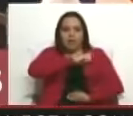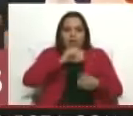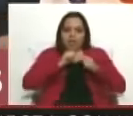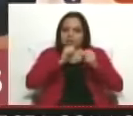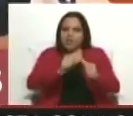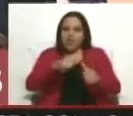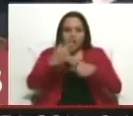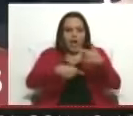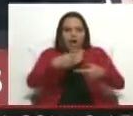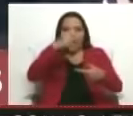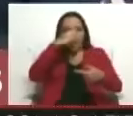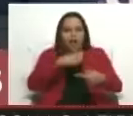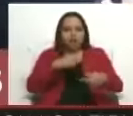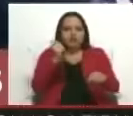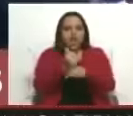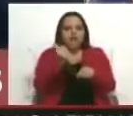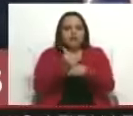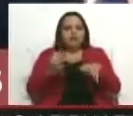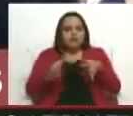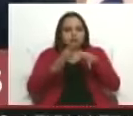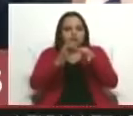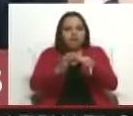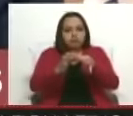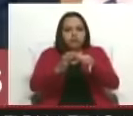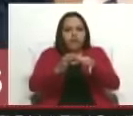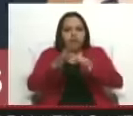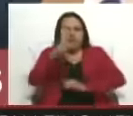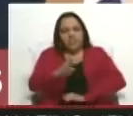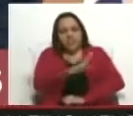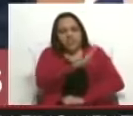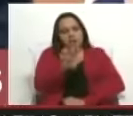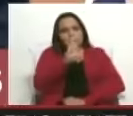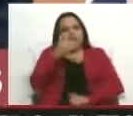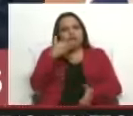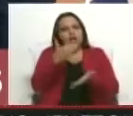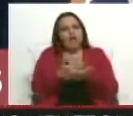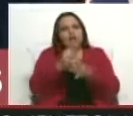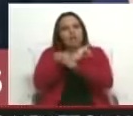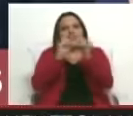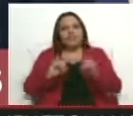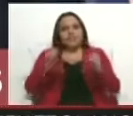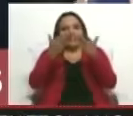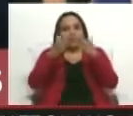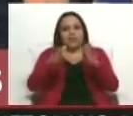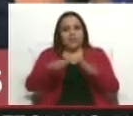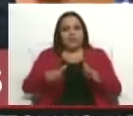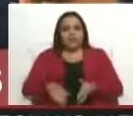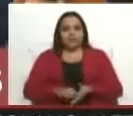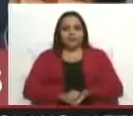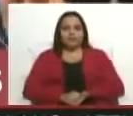los años venideros que nos tocan. Bendiciones, muchísimas gracias, feliz Navidad. Gracias.